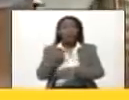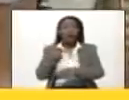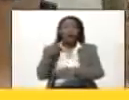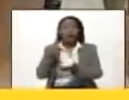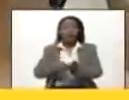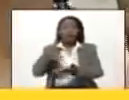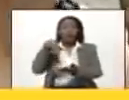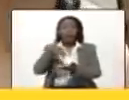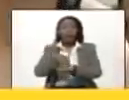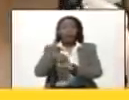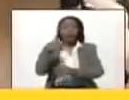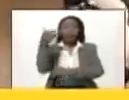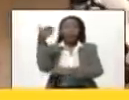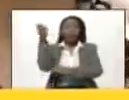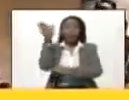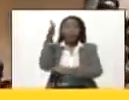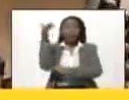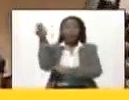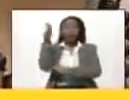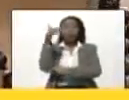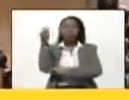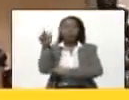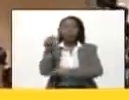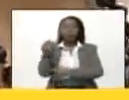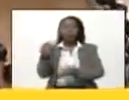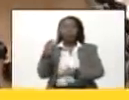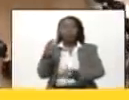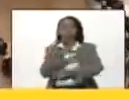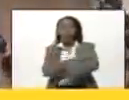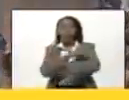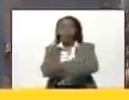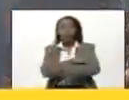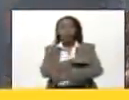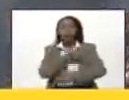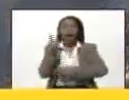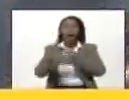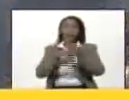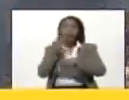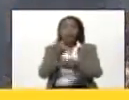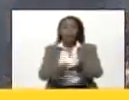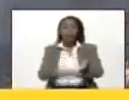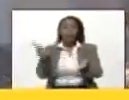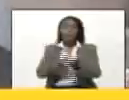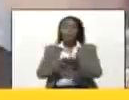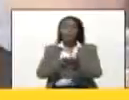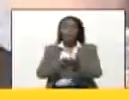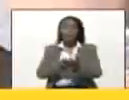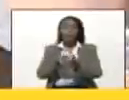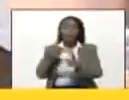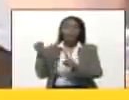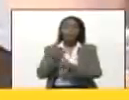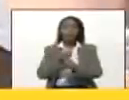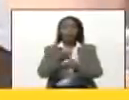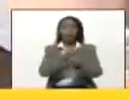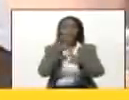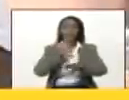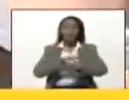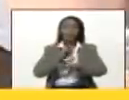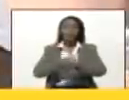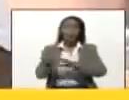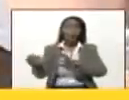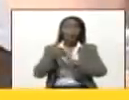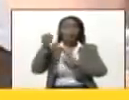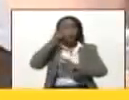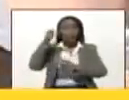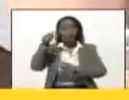banderas fascistas a partir de la reivindicación del genocidio que hubo contra